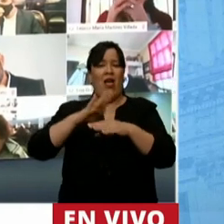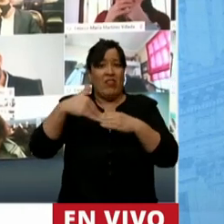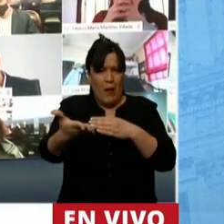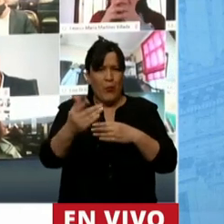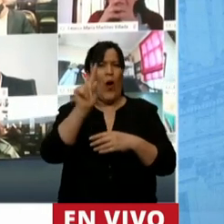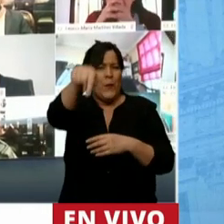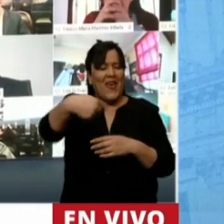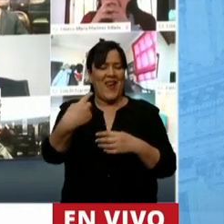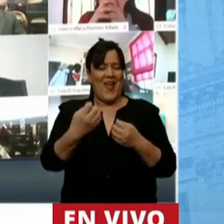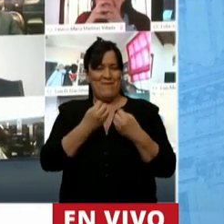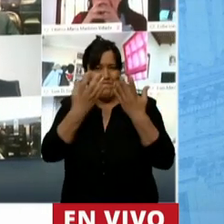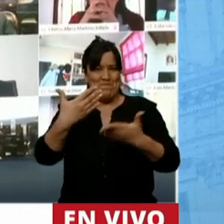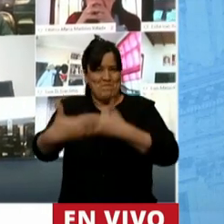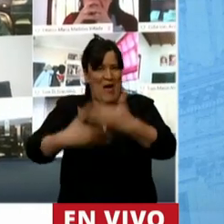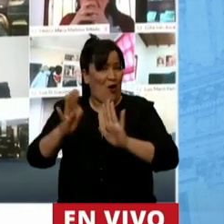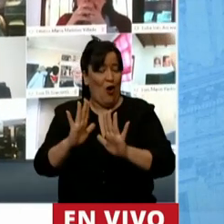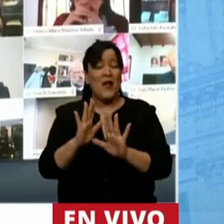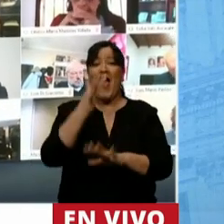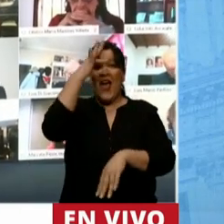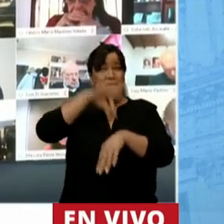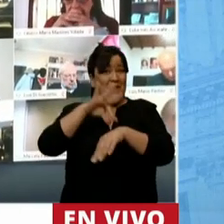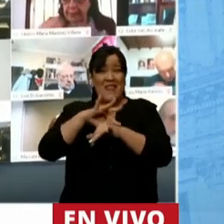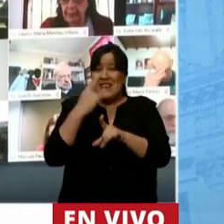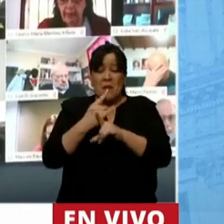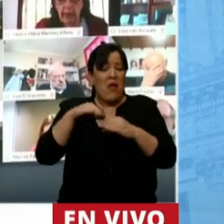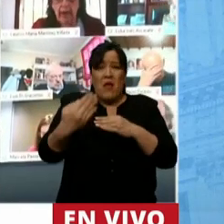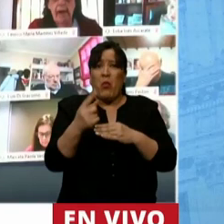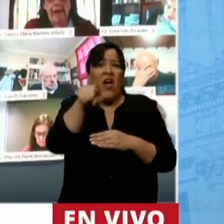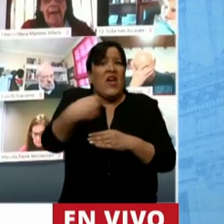después de la enfermedad siempre viene la recuperación